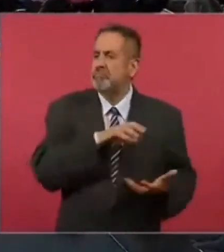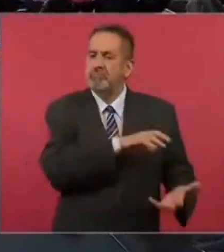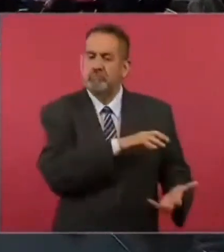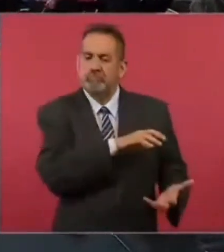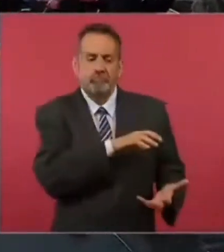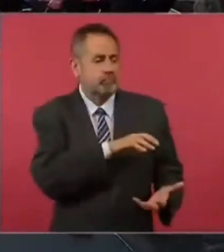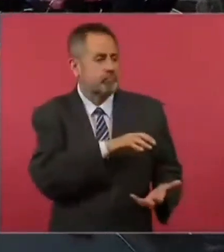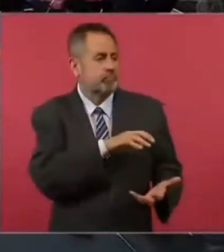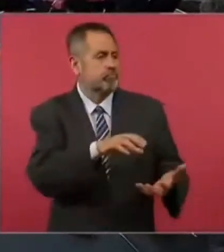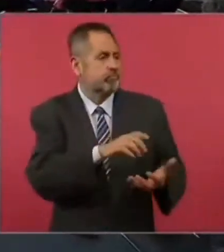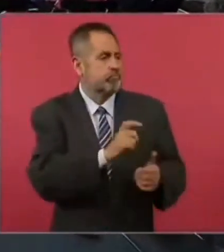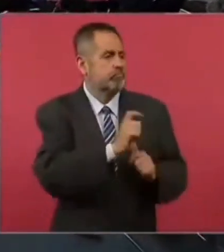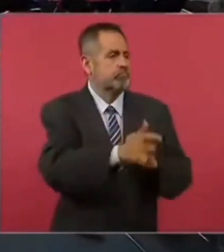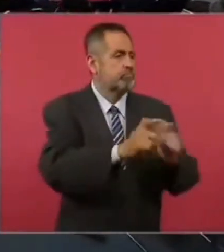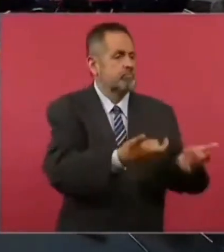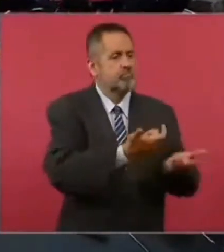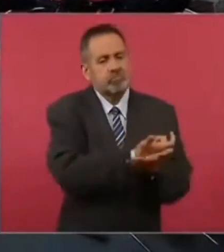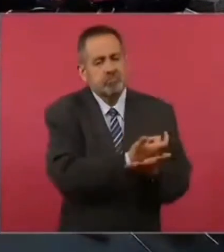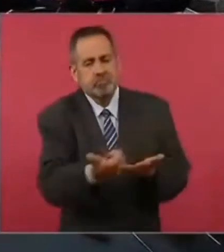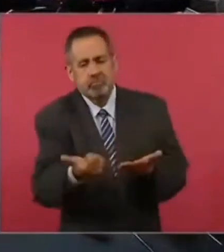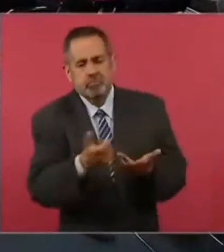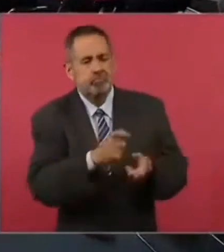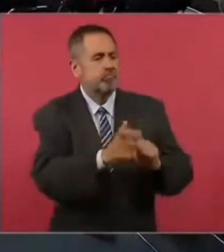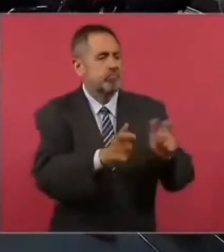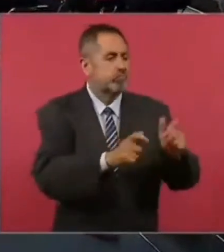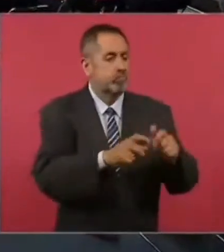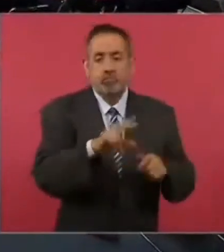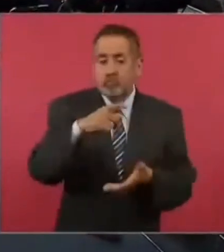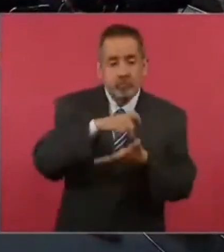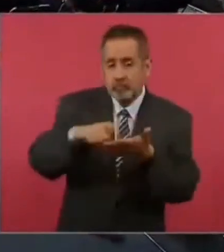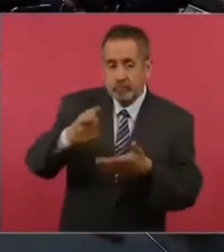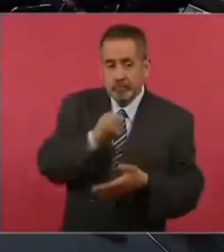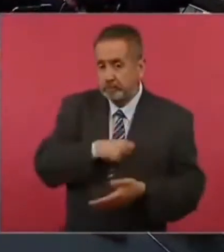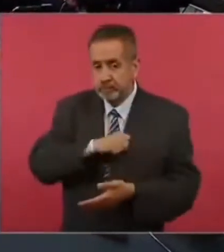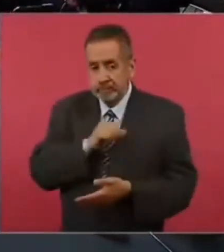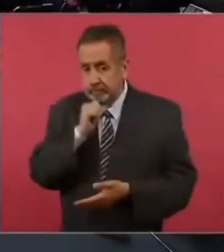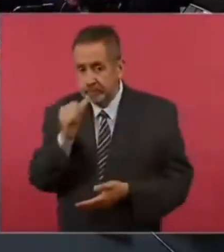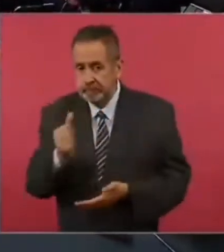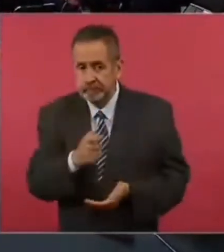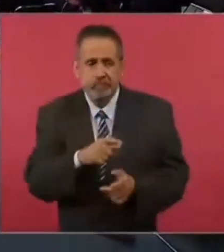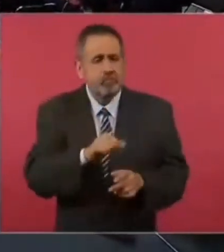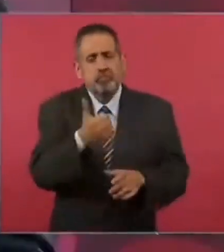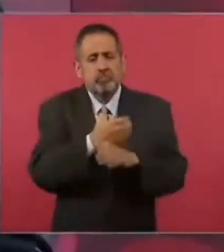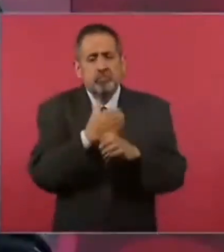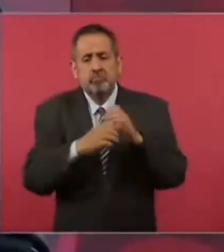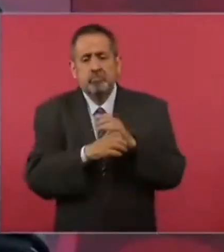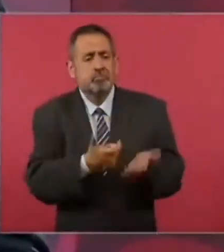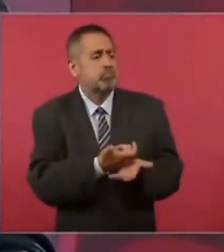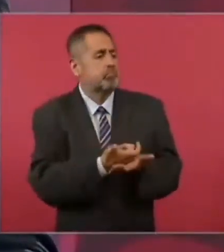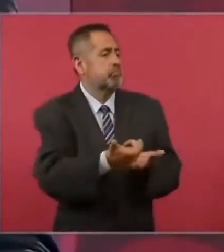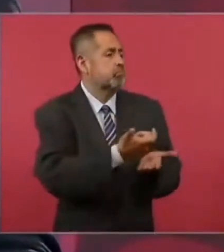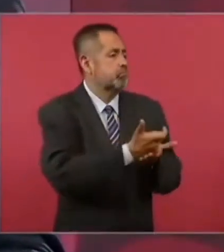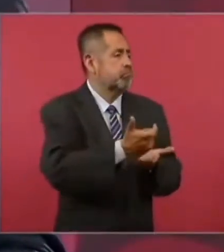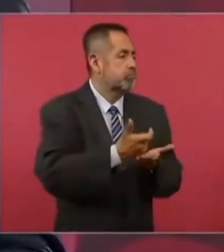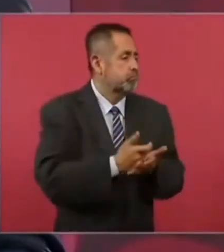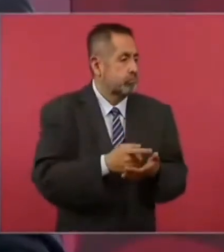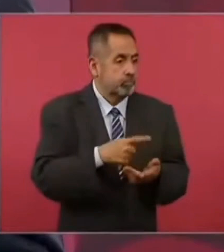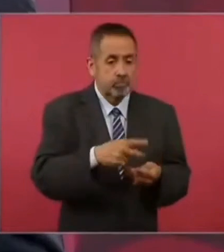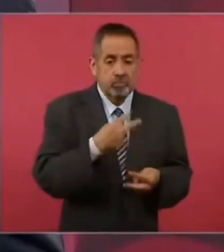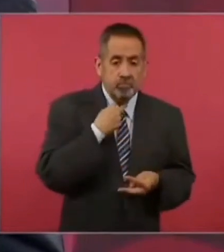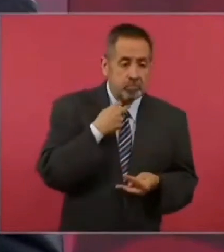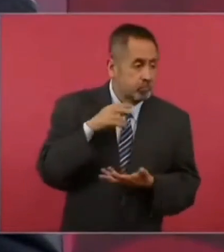para pagar nómina cuando no tenían